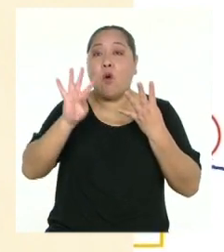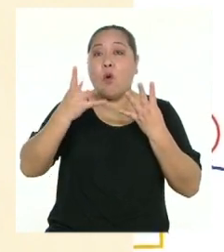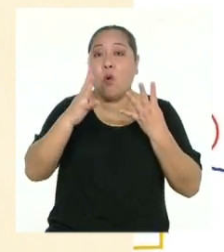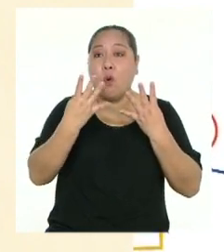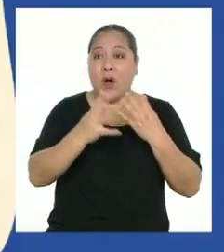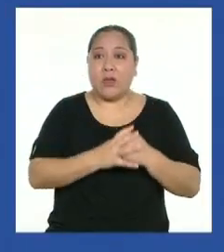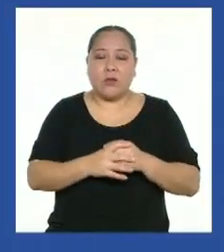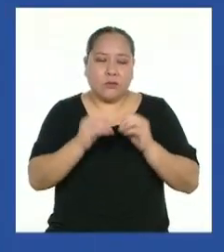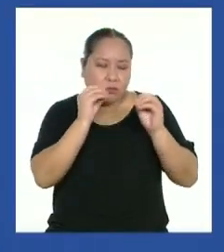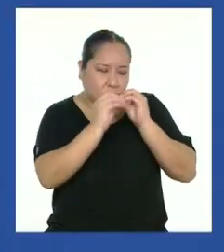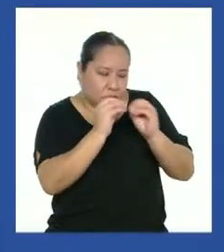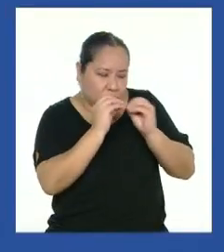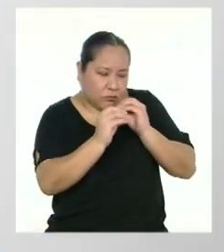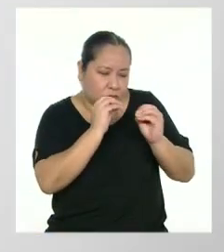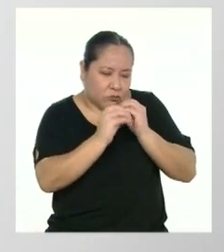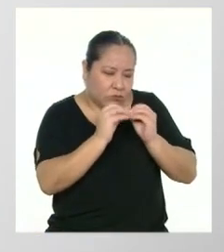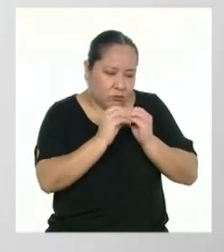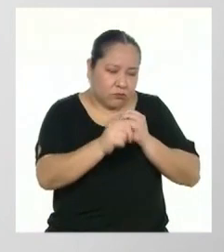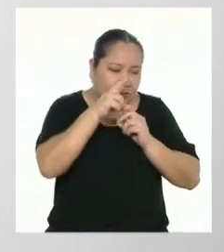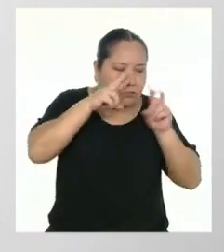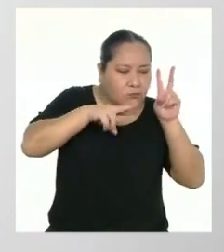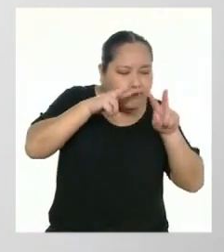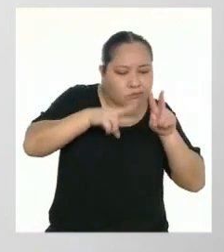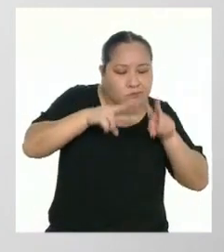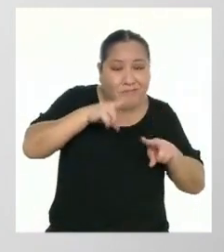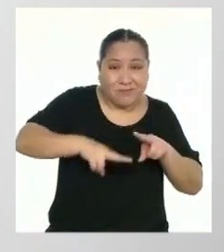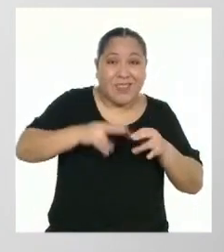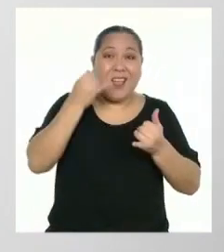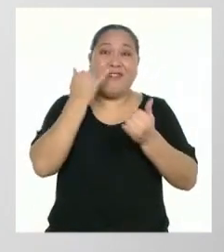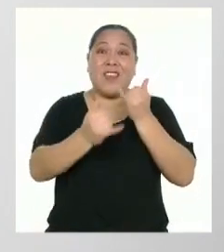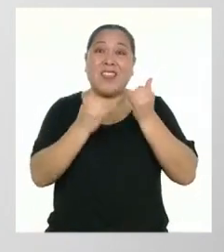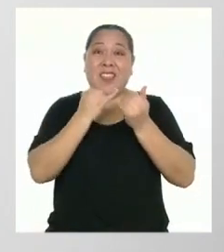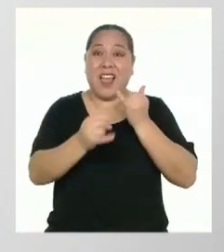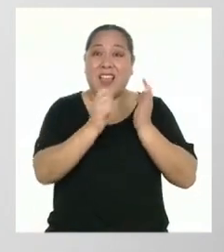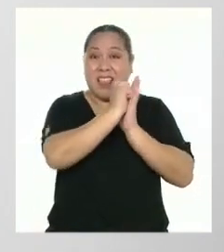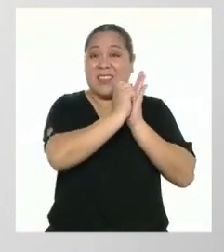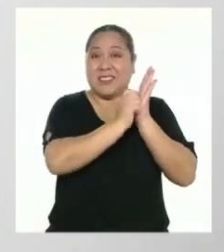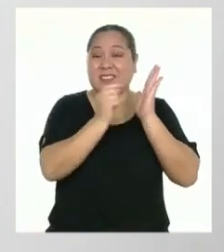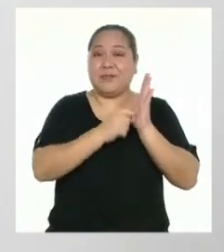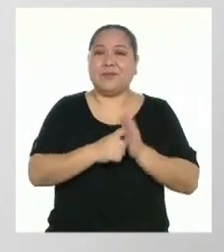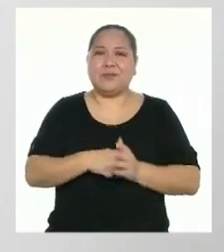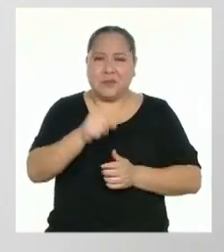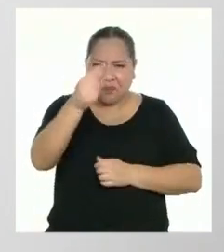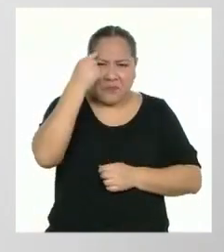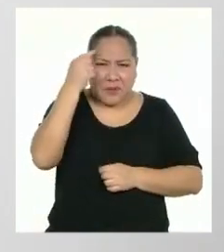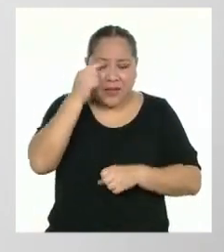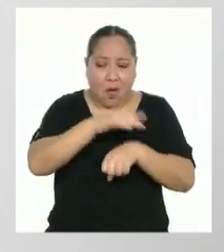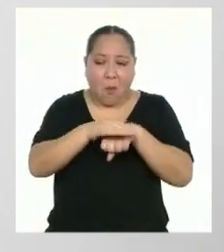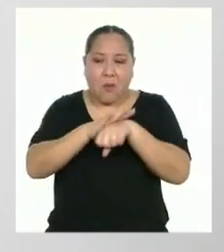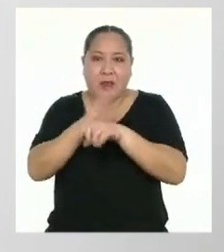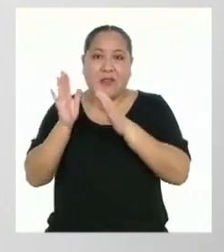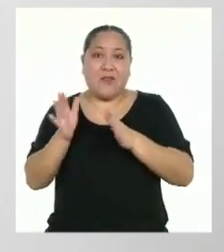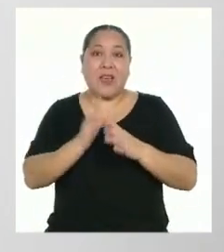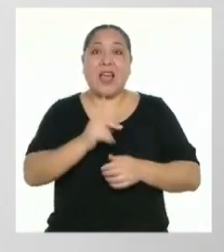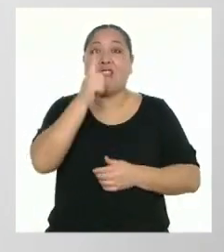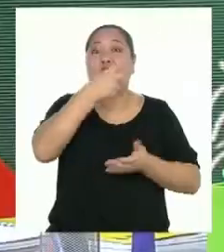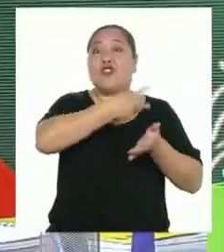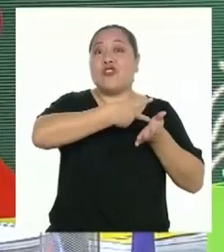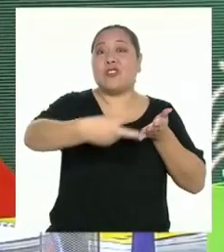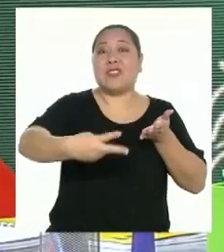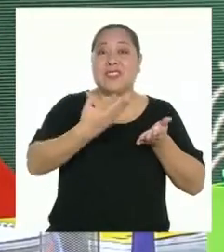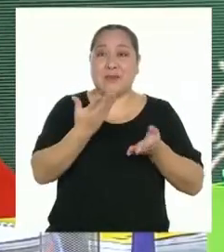final del texto. ¿Qué te parece si planificamos nuestras actividades para estas dos semanas?